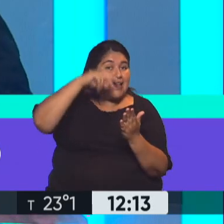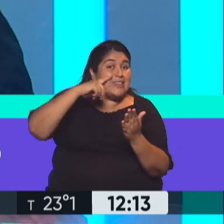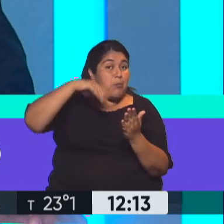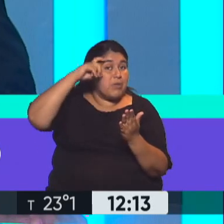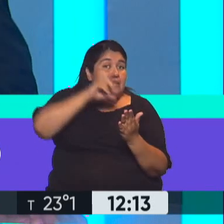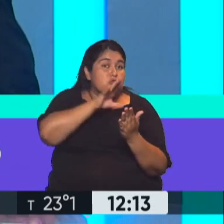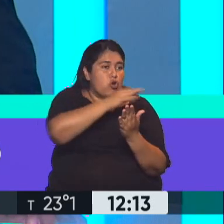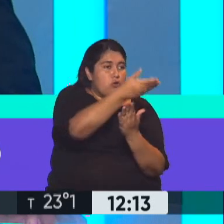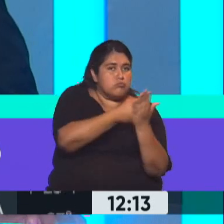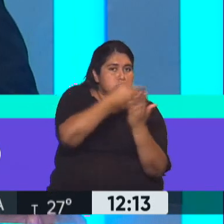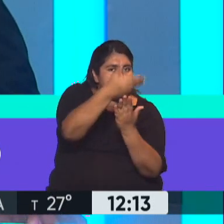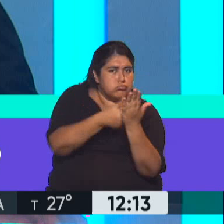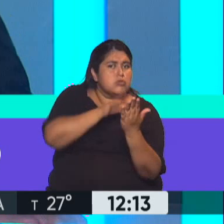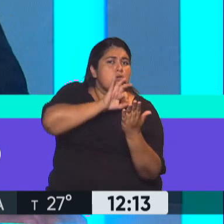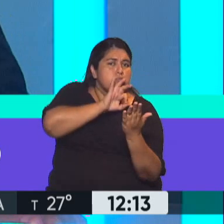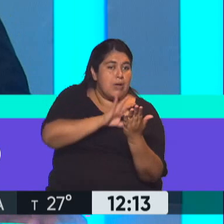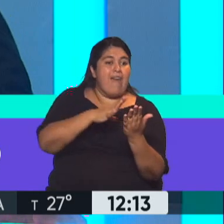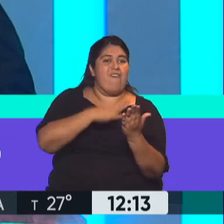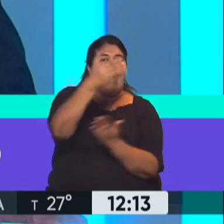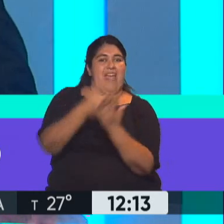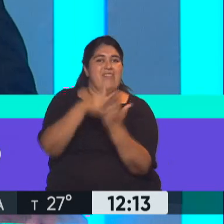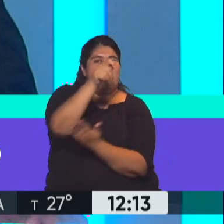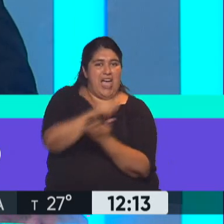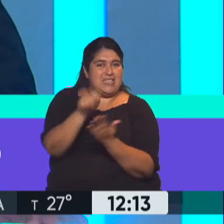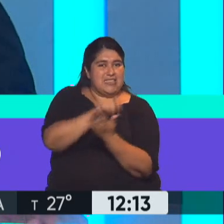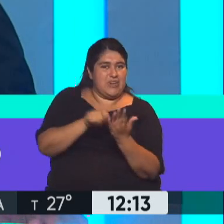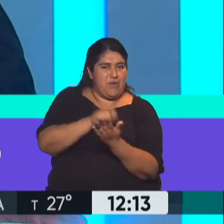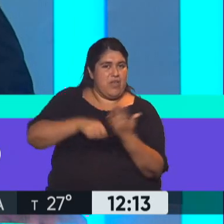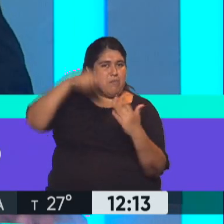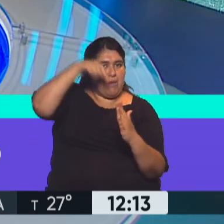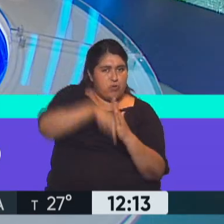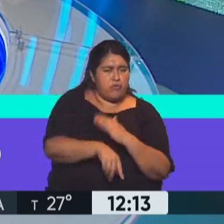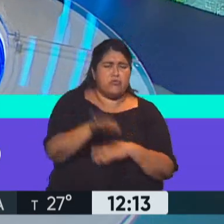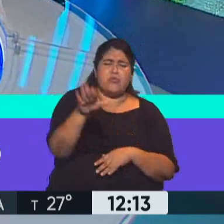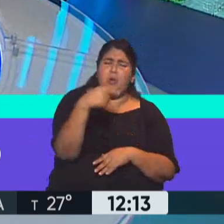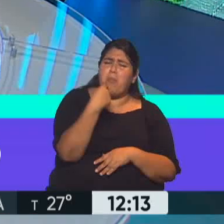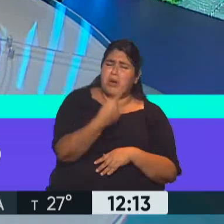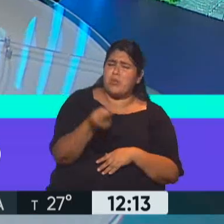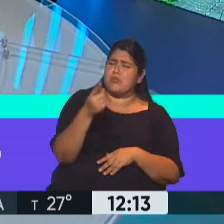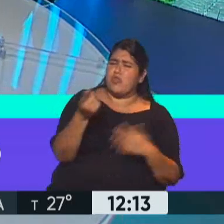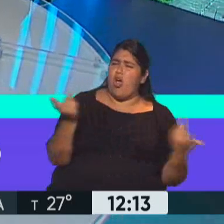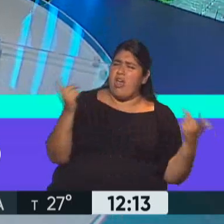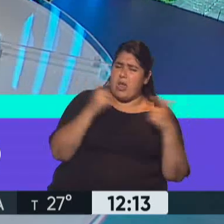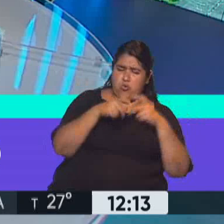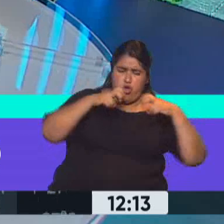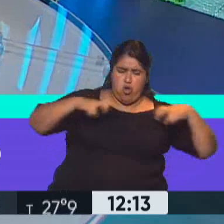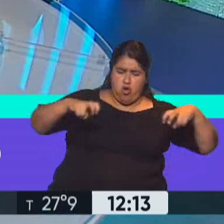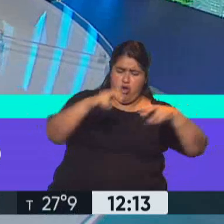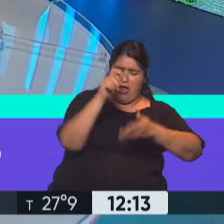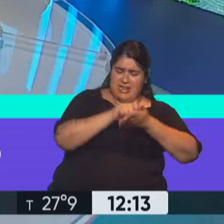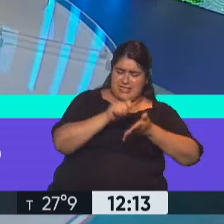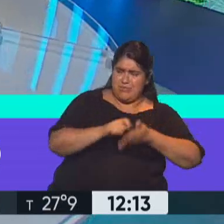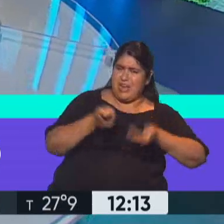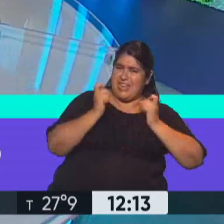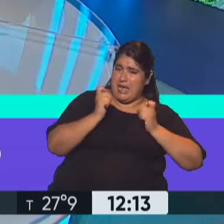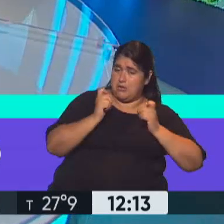a sentar o ya estarán sentándose a escribir, a redactarlos. ¿Y quiénes son los que se sientan en esa mesa para...? Siguen siendo los